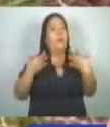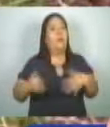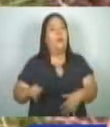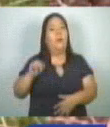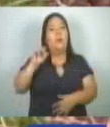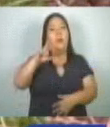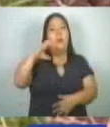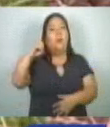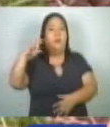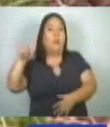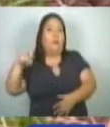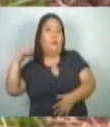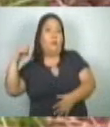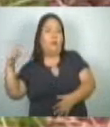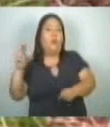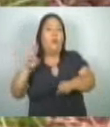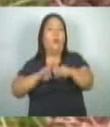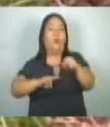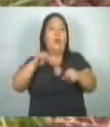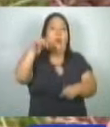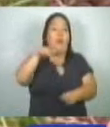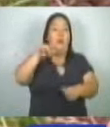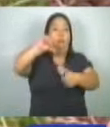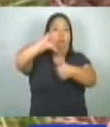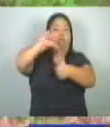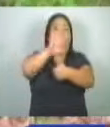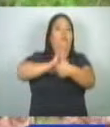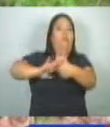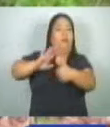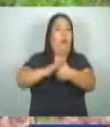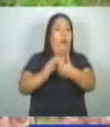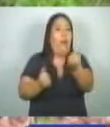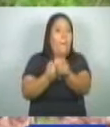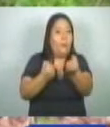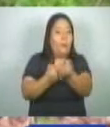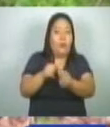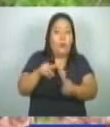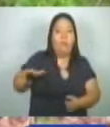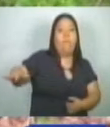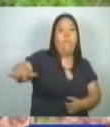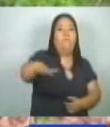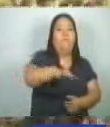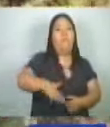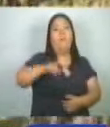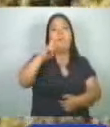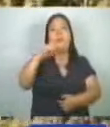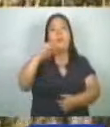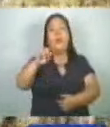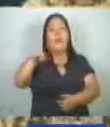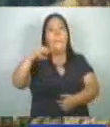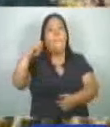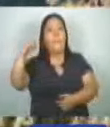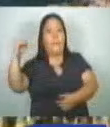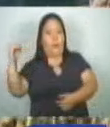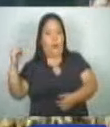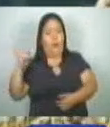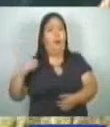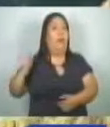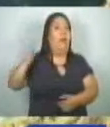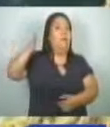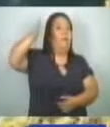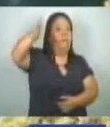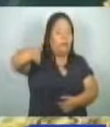millones de dólares. En nuestra región, nuestro compromiso es restaurar 10 millones de hectáreas de aquí al 2030. Estamos avanzando